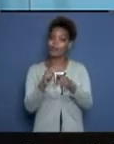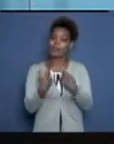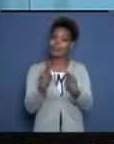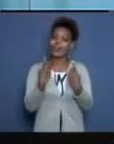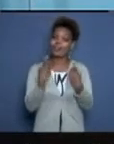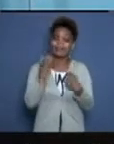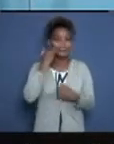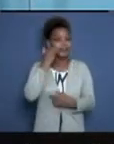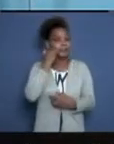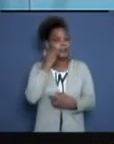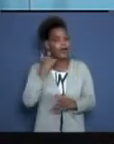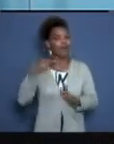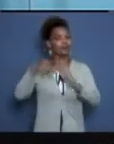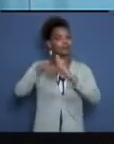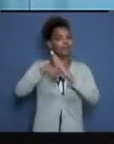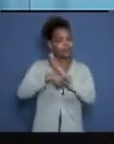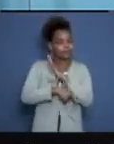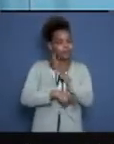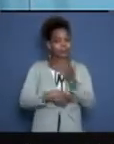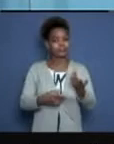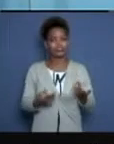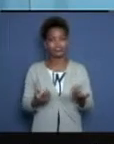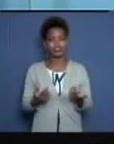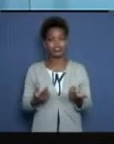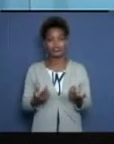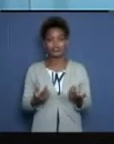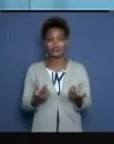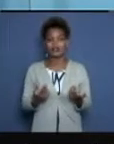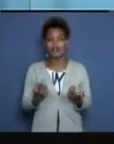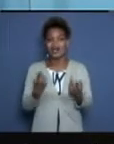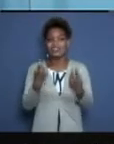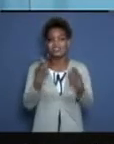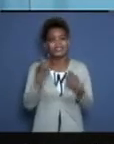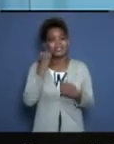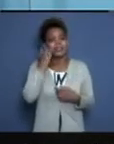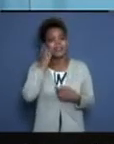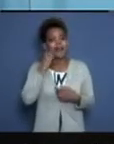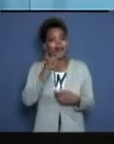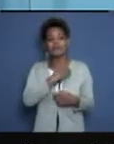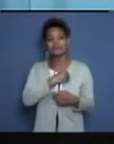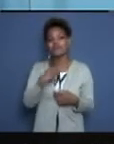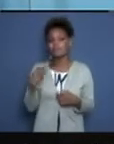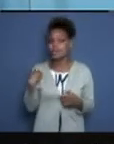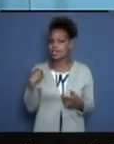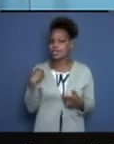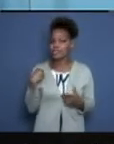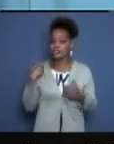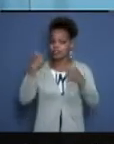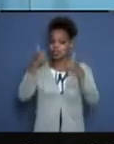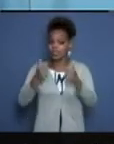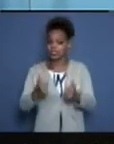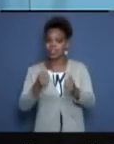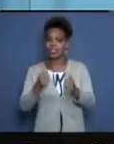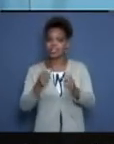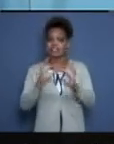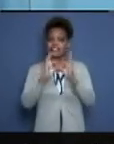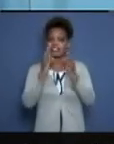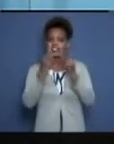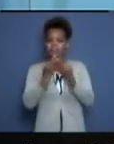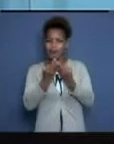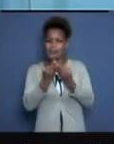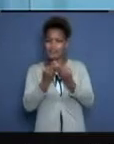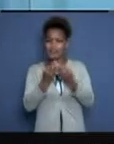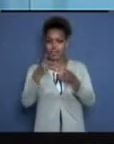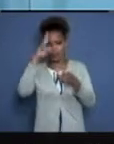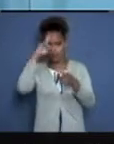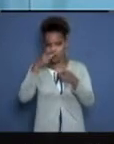insuficiente. Vuelve y es recurrente, reitero, la presencia del médico y la enfermera de la familia en los consultorios. En ocasiones